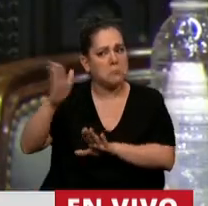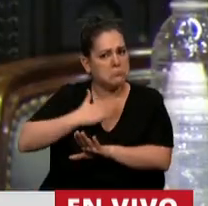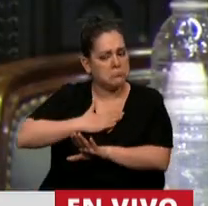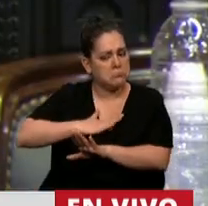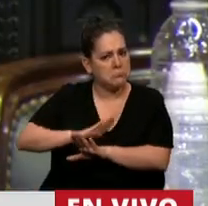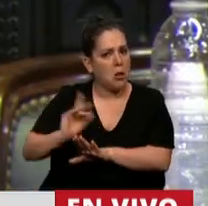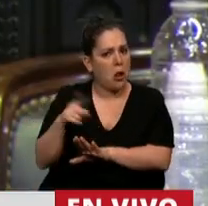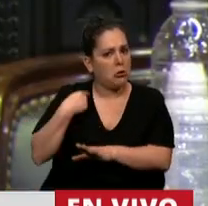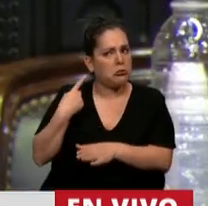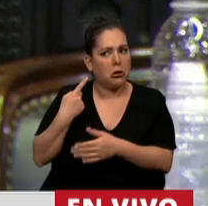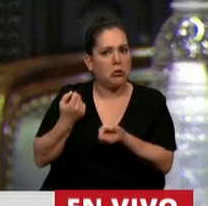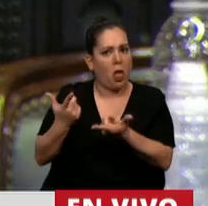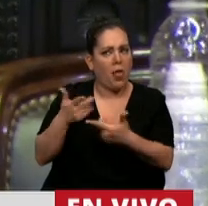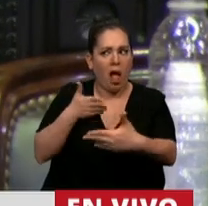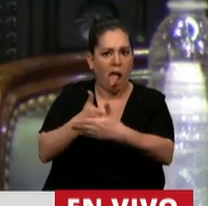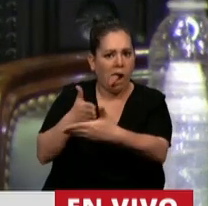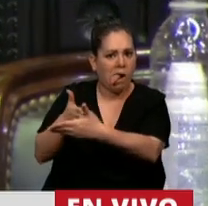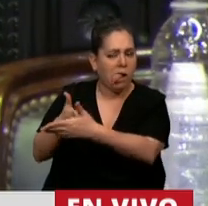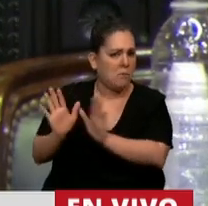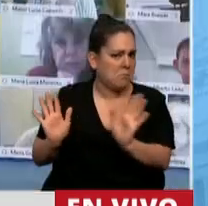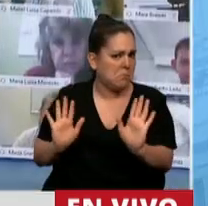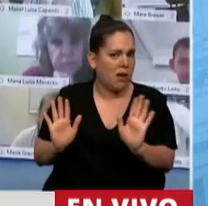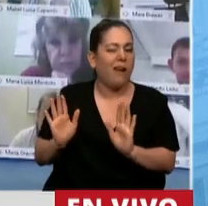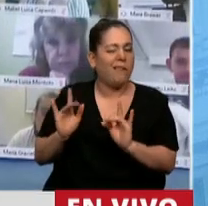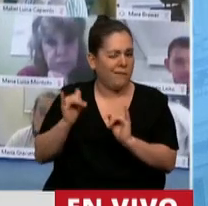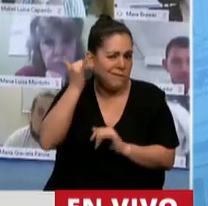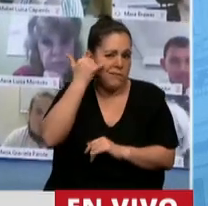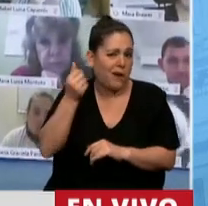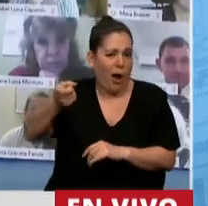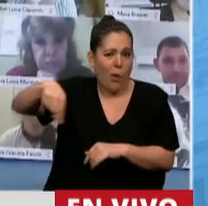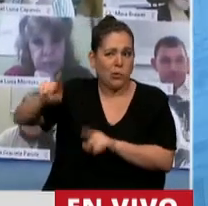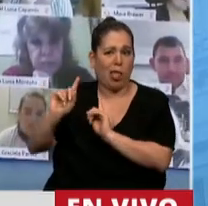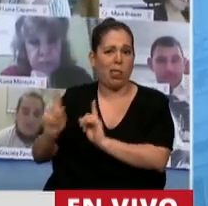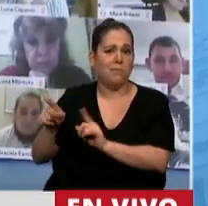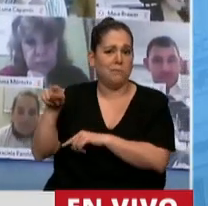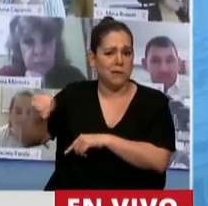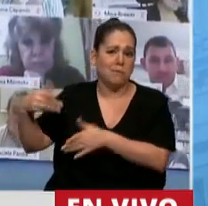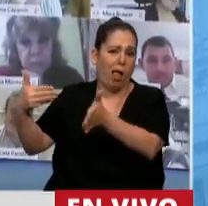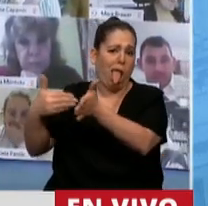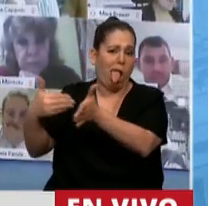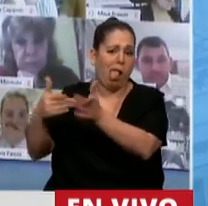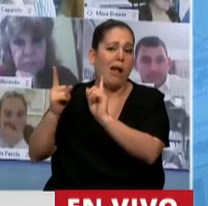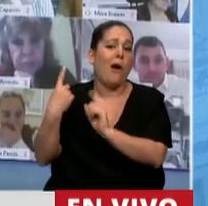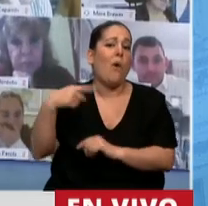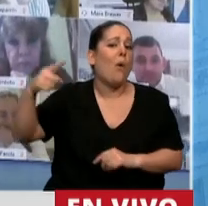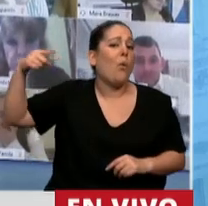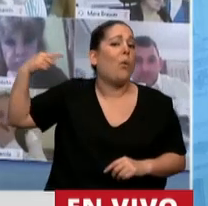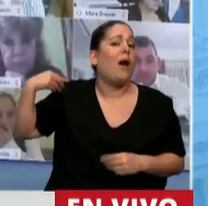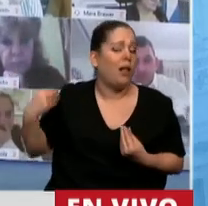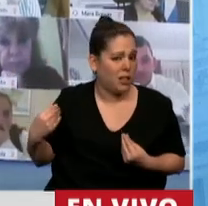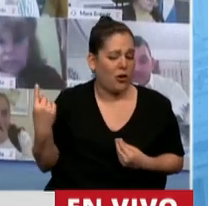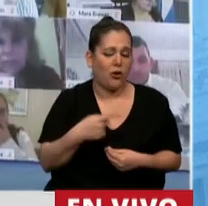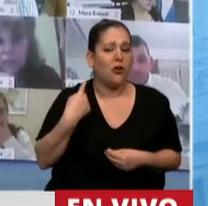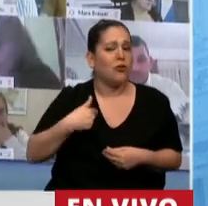ninguna piedra, sencillamente porque ya no hay piedra, todas las piedras las tiraron ustedes en el Congreso cuando aprobábamos.